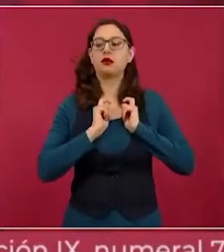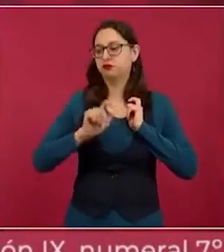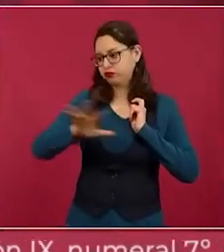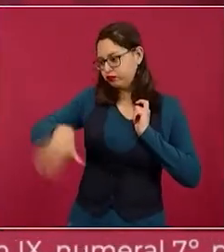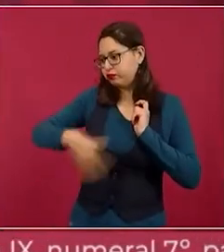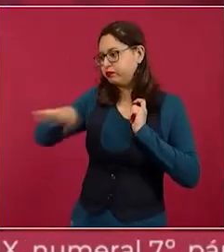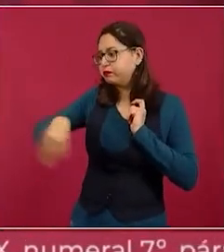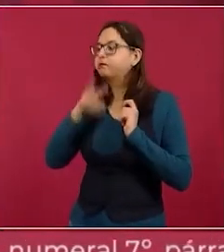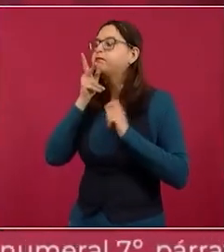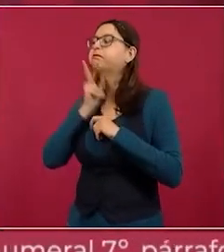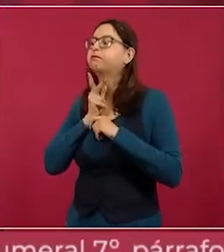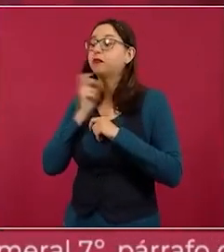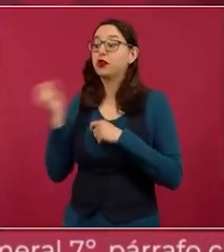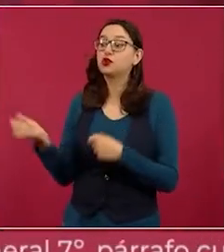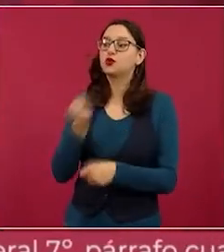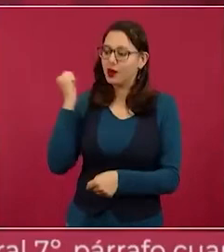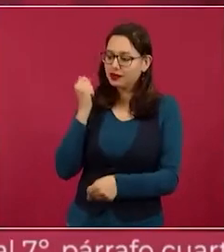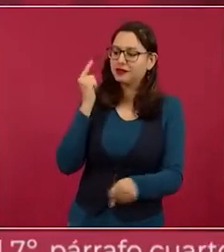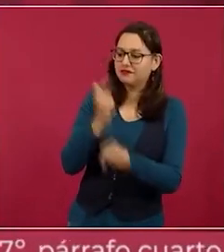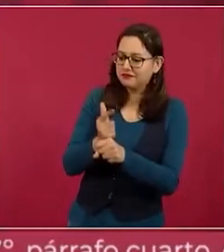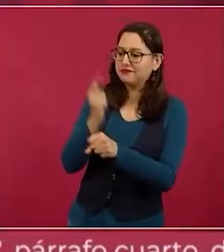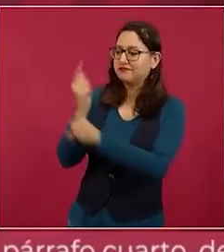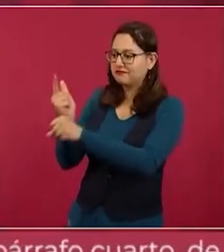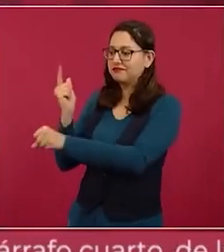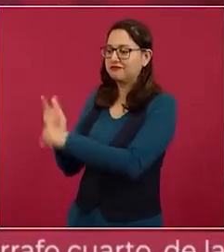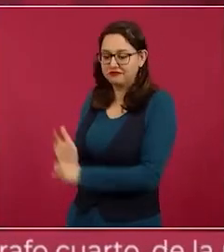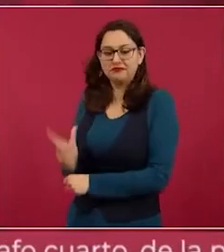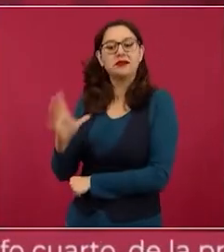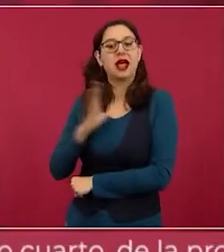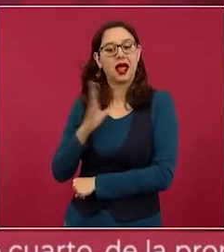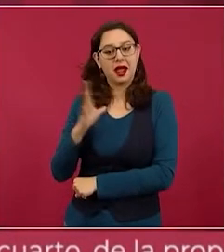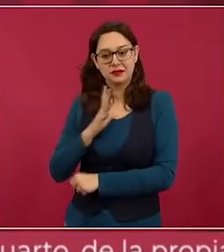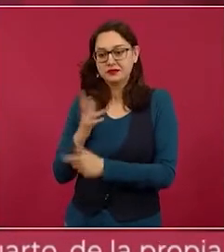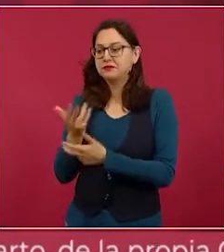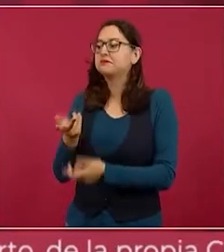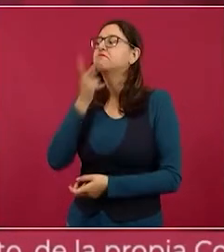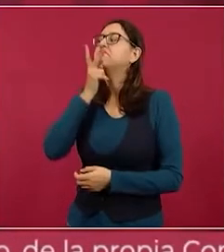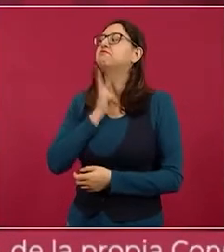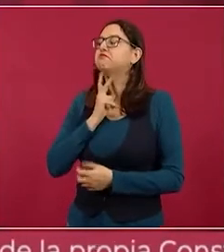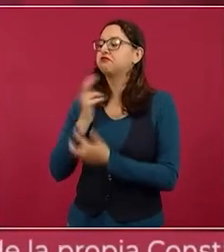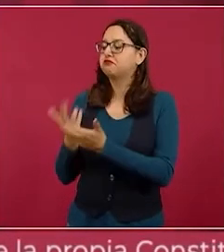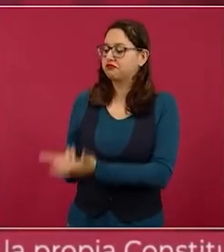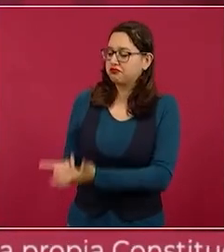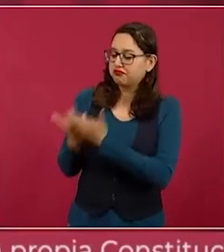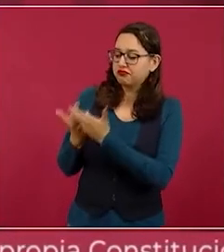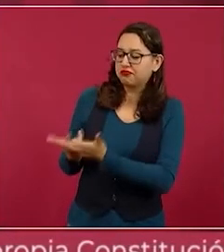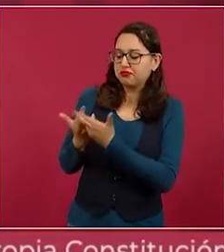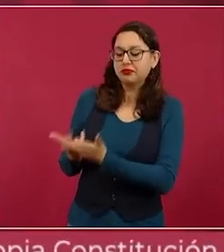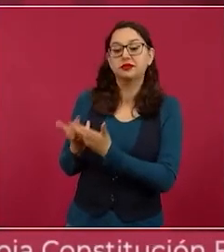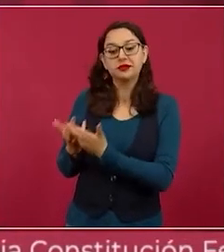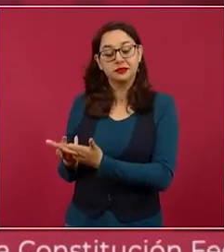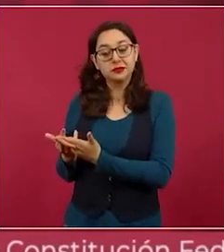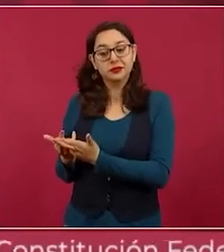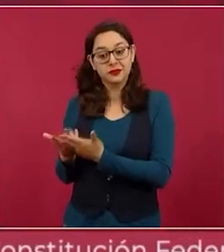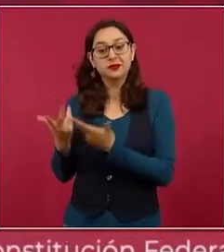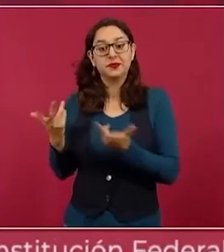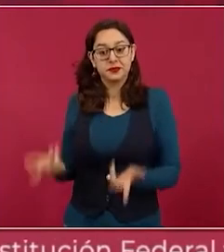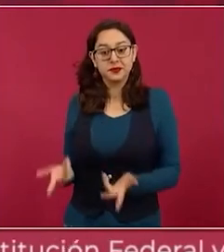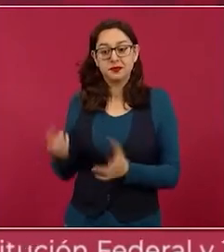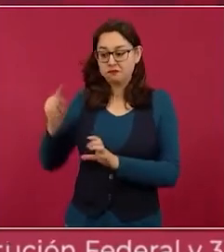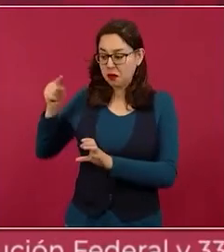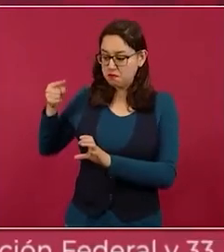nuevos yacimientos, tenemos reservas suficientes y estamos